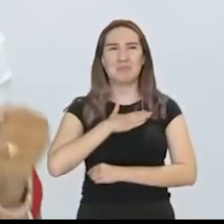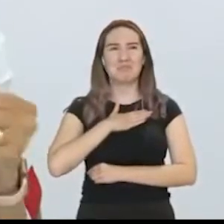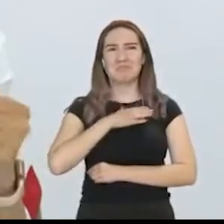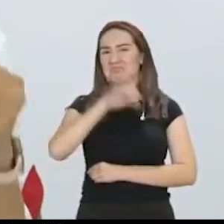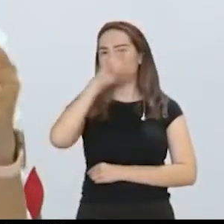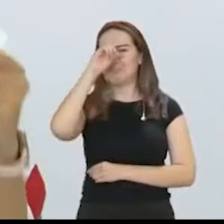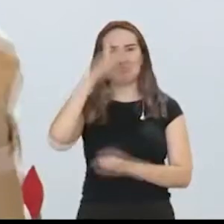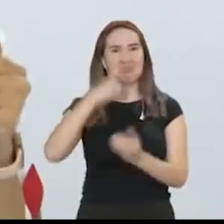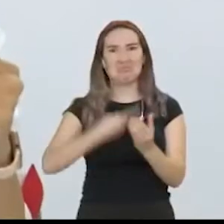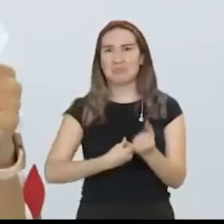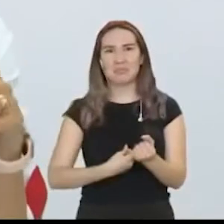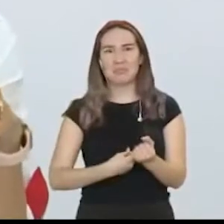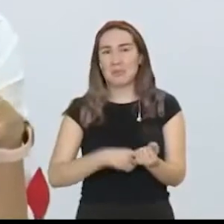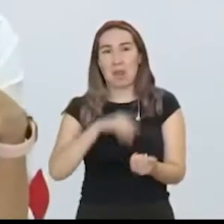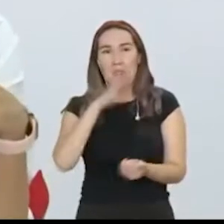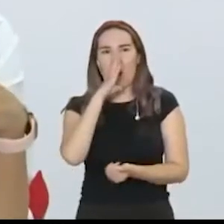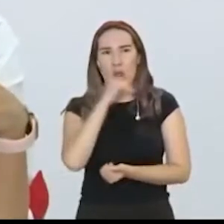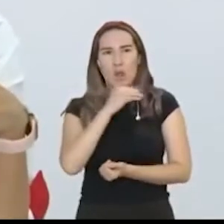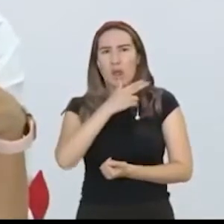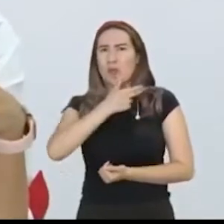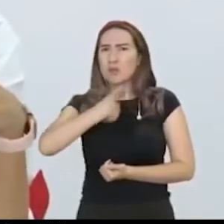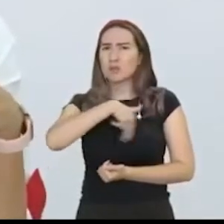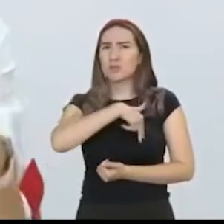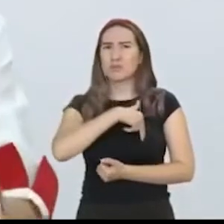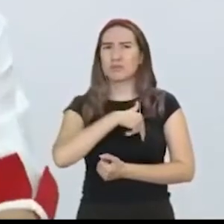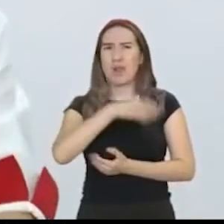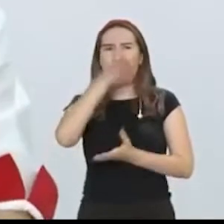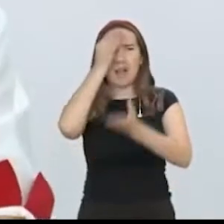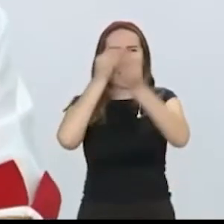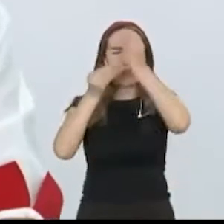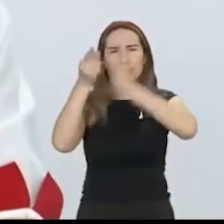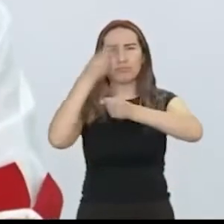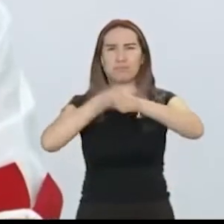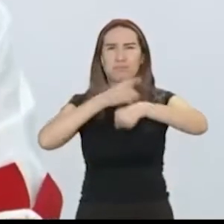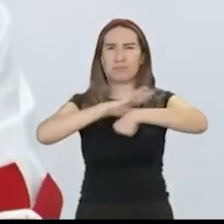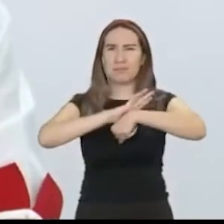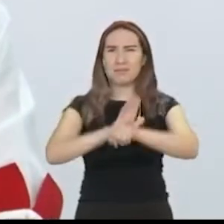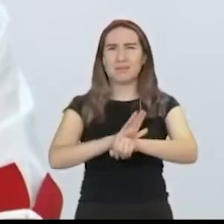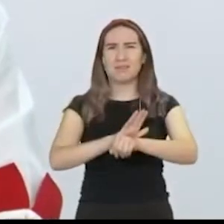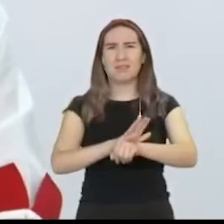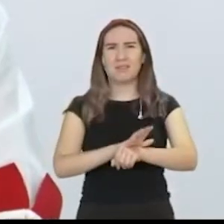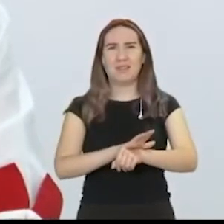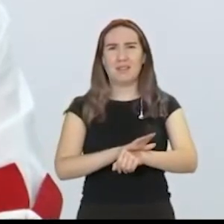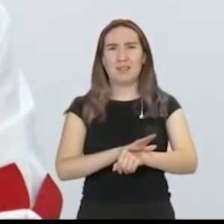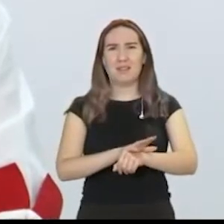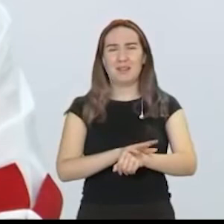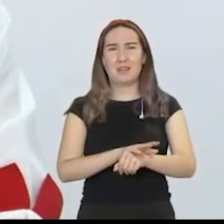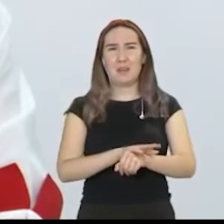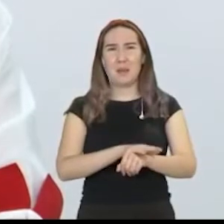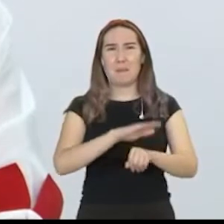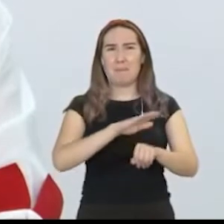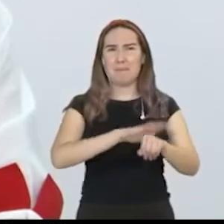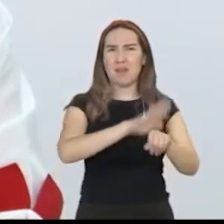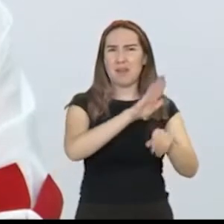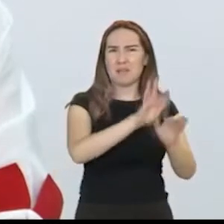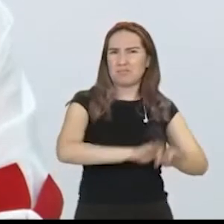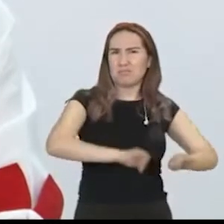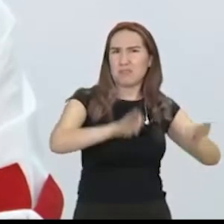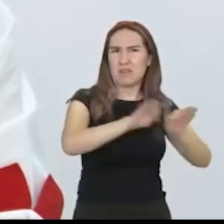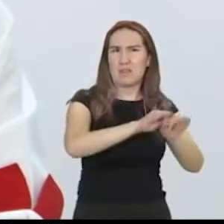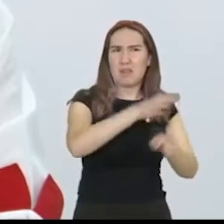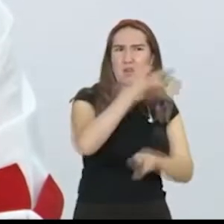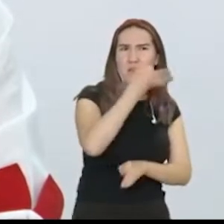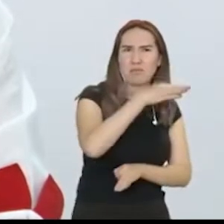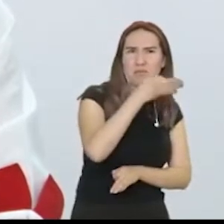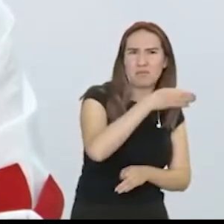pero que tenemos que aprender de esta epidemia. No es factible que sea más llamativo una fiesta para